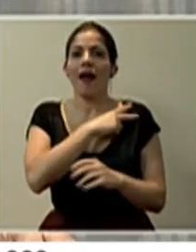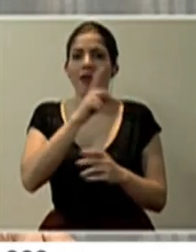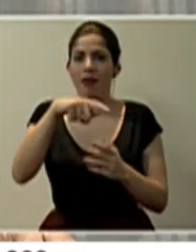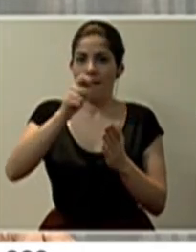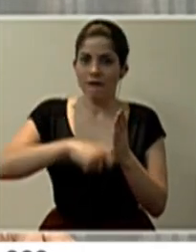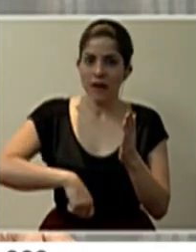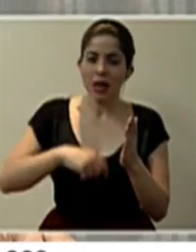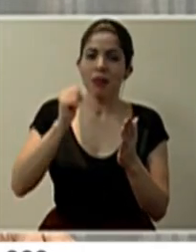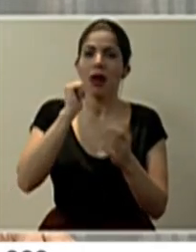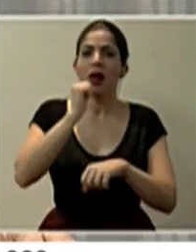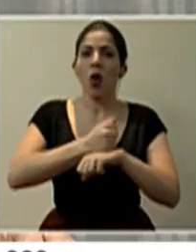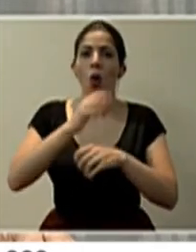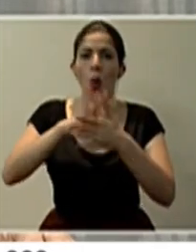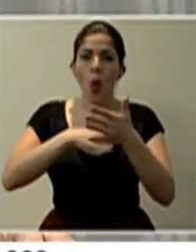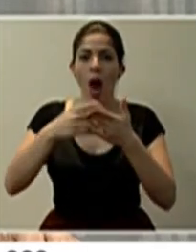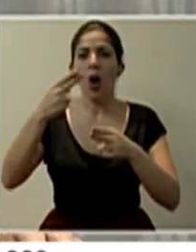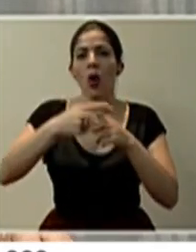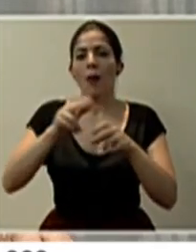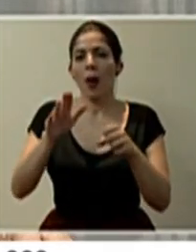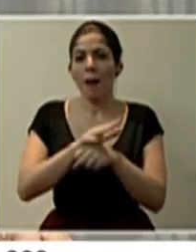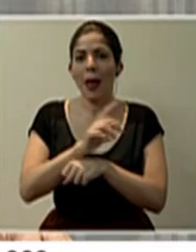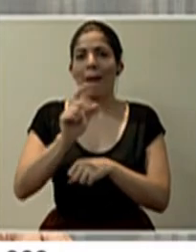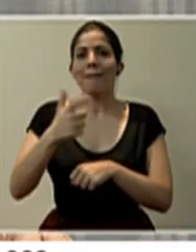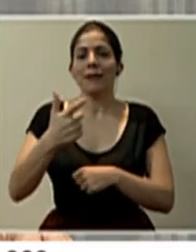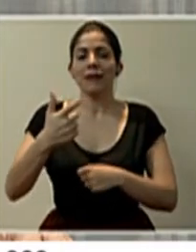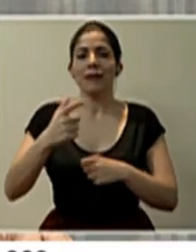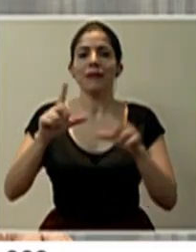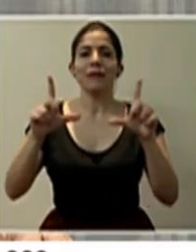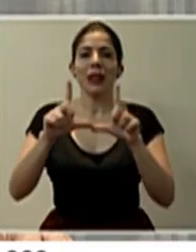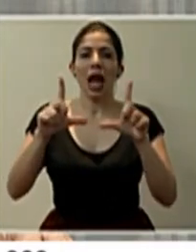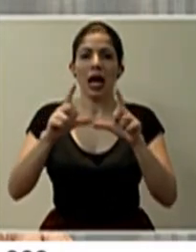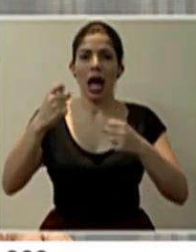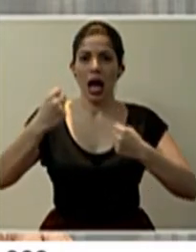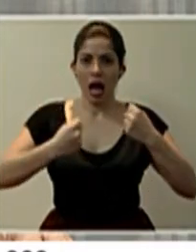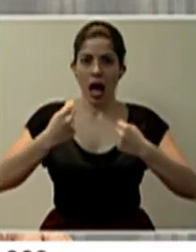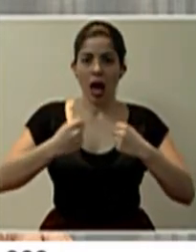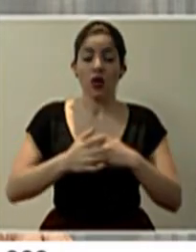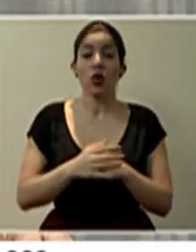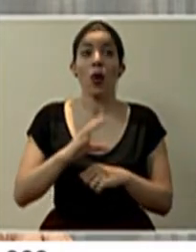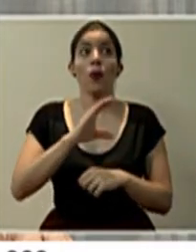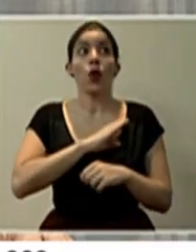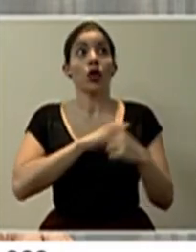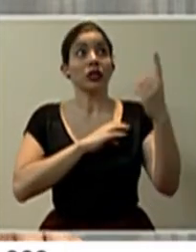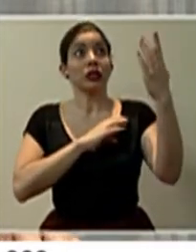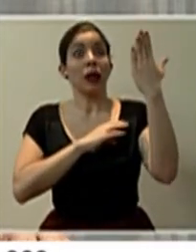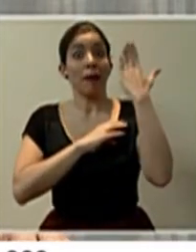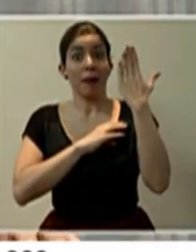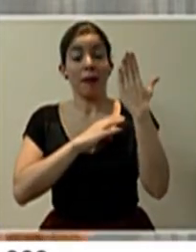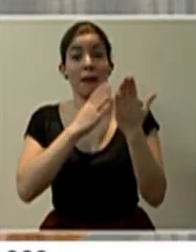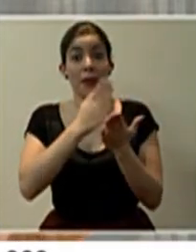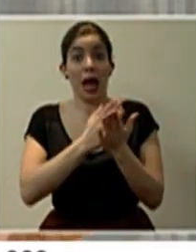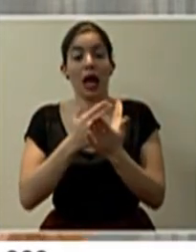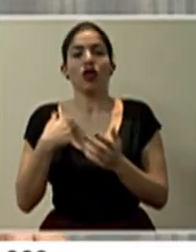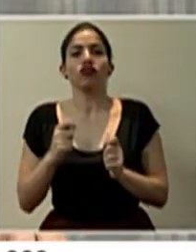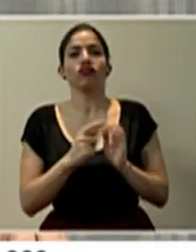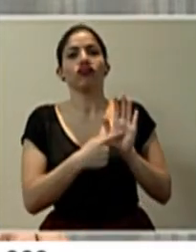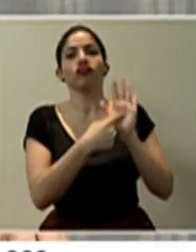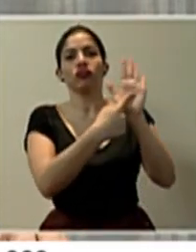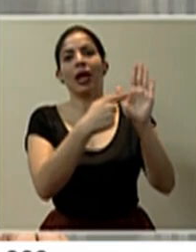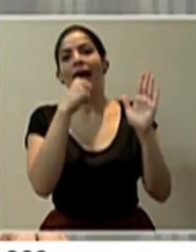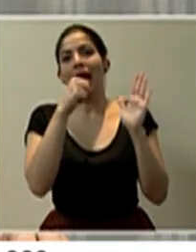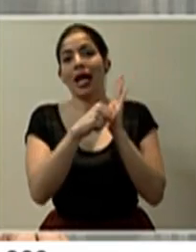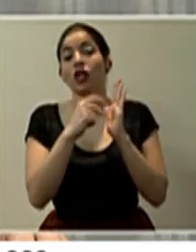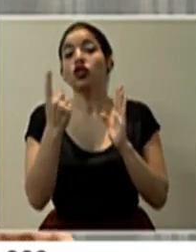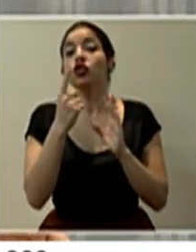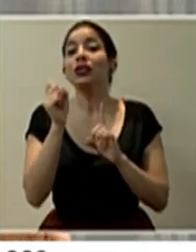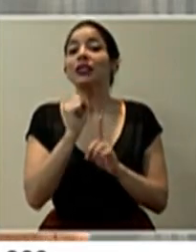establecer el horario, nombre completo, placa del vehículo, etc. Y al presentar esto al oficial de tránsito, siempre y cuando obviamente estamos hablando de una